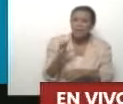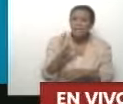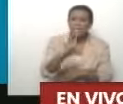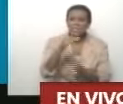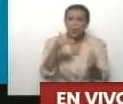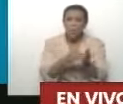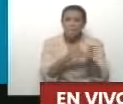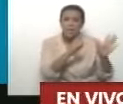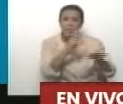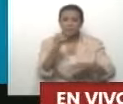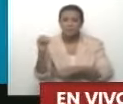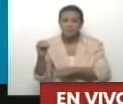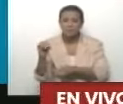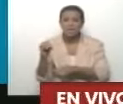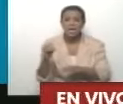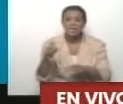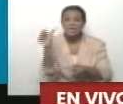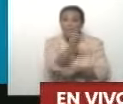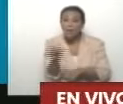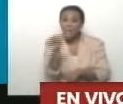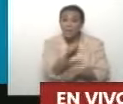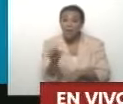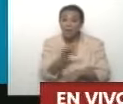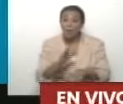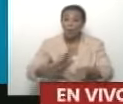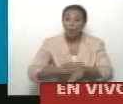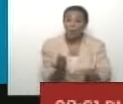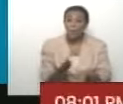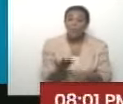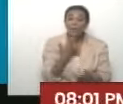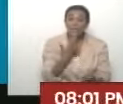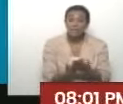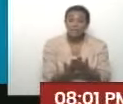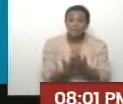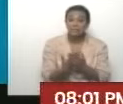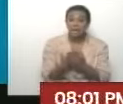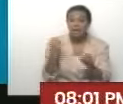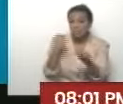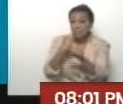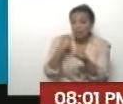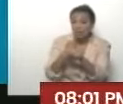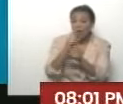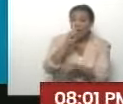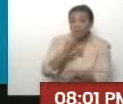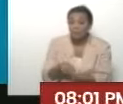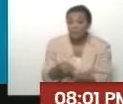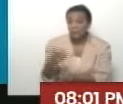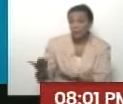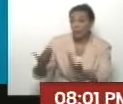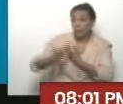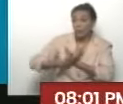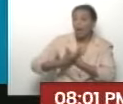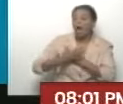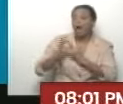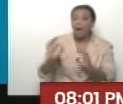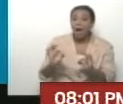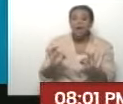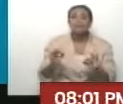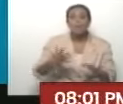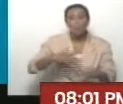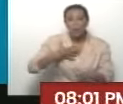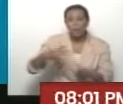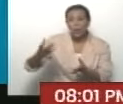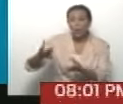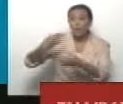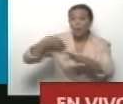5600, y semanalmente, porque gracias a las gestiones, presidente, suyas, tenemos con qué fumigar